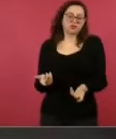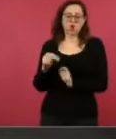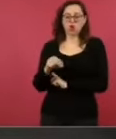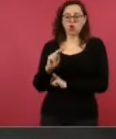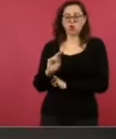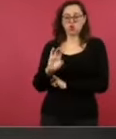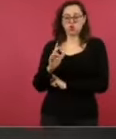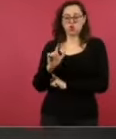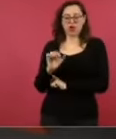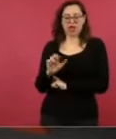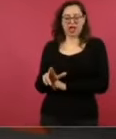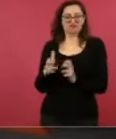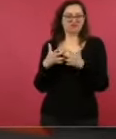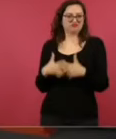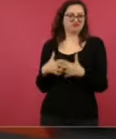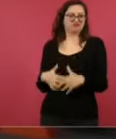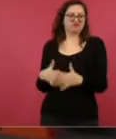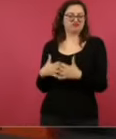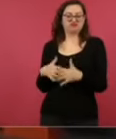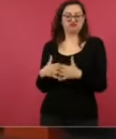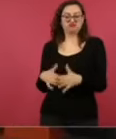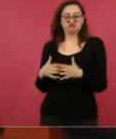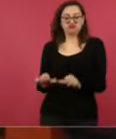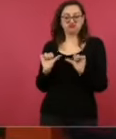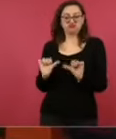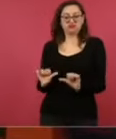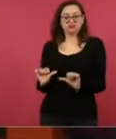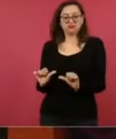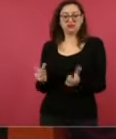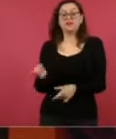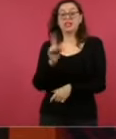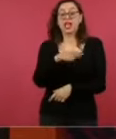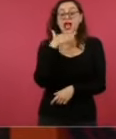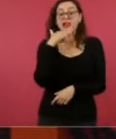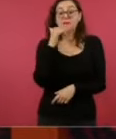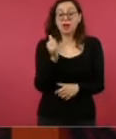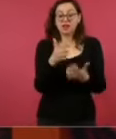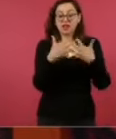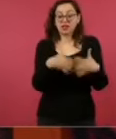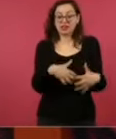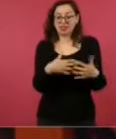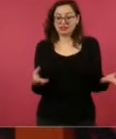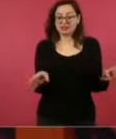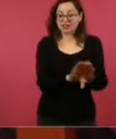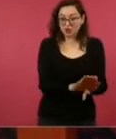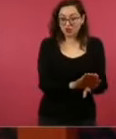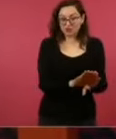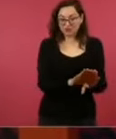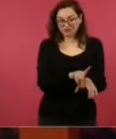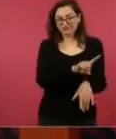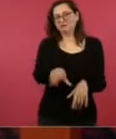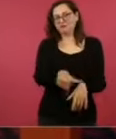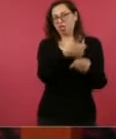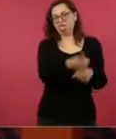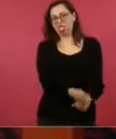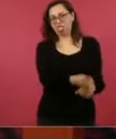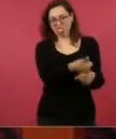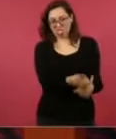la generación de energía. Y Alemania la cerró. Y está demostrado, eso dicen